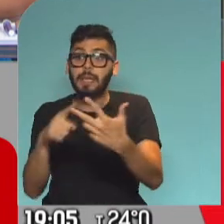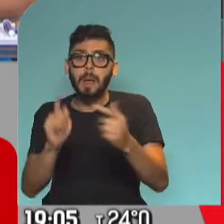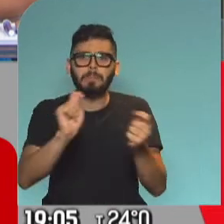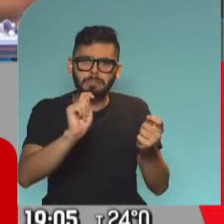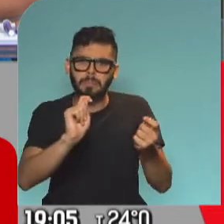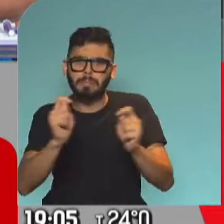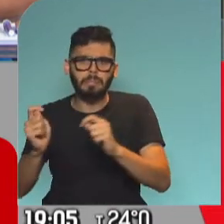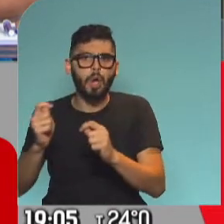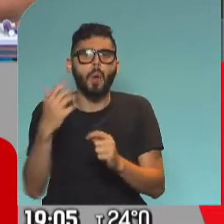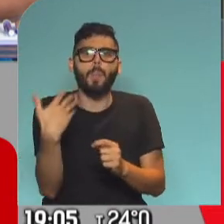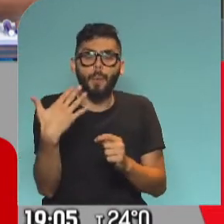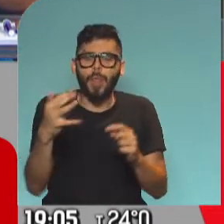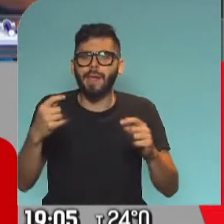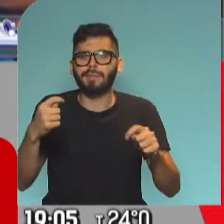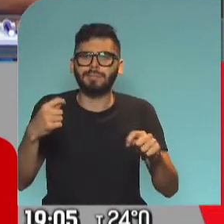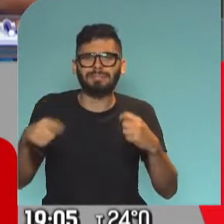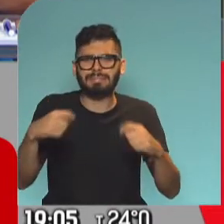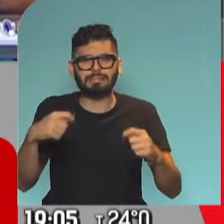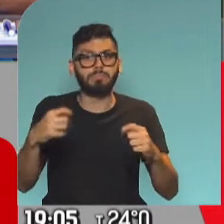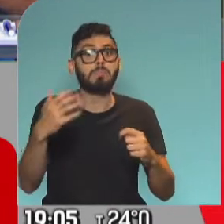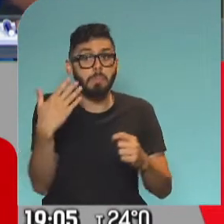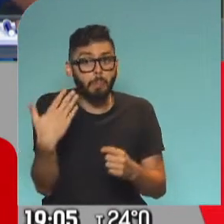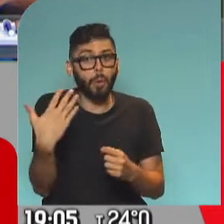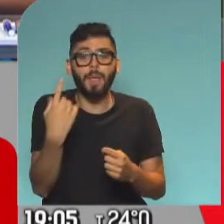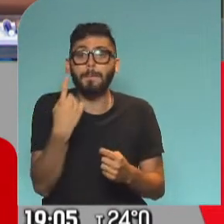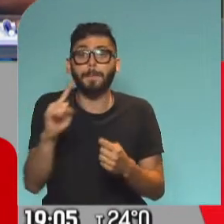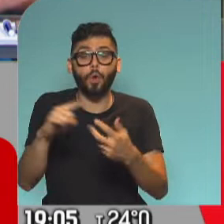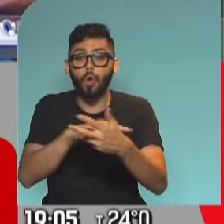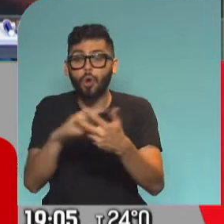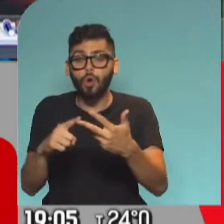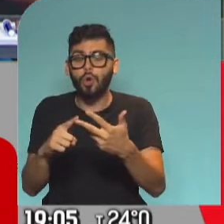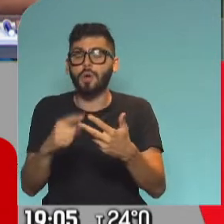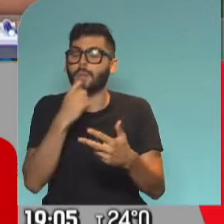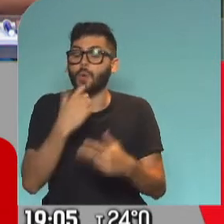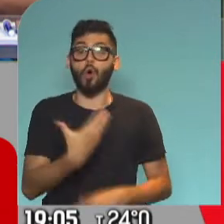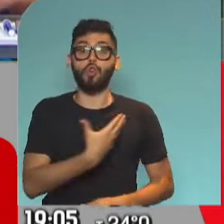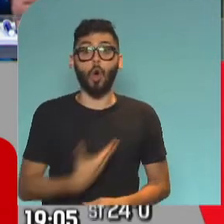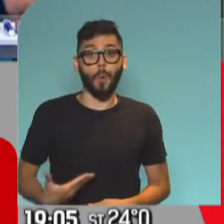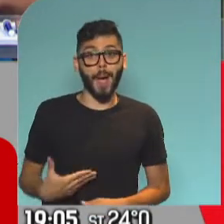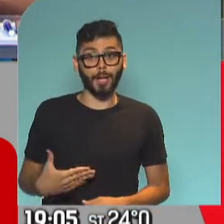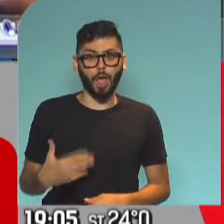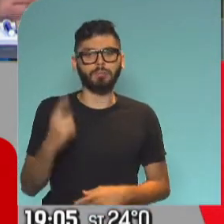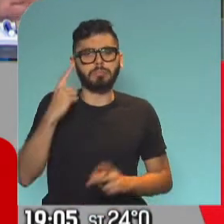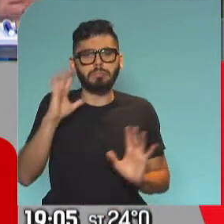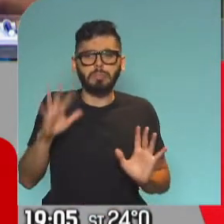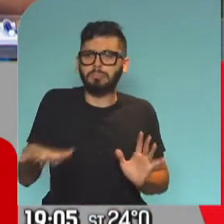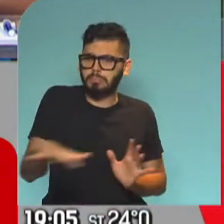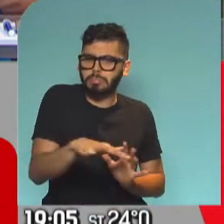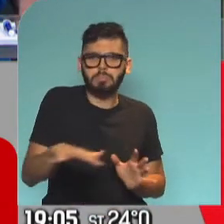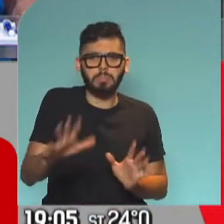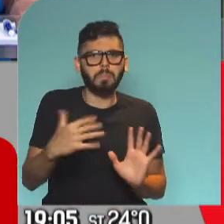se puede flexibilizar, pero además no van a ser el único requisito. Si un gobernador considera que en su provincia puede haber,